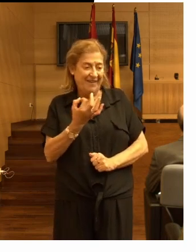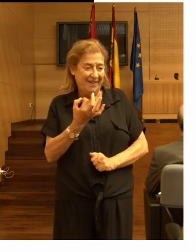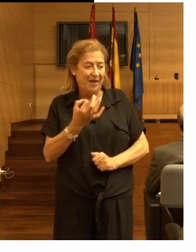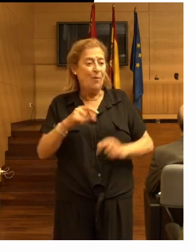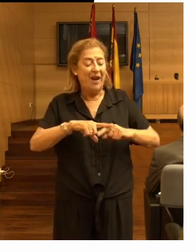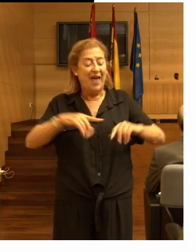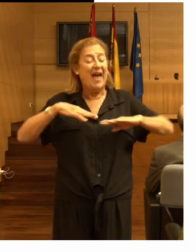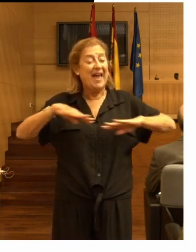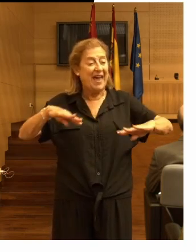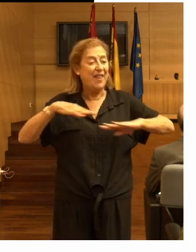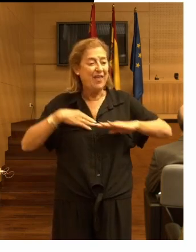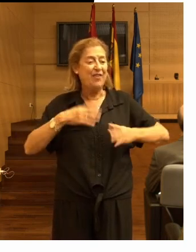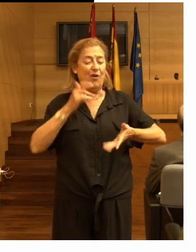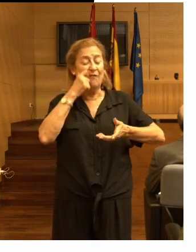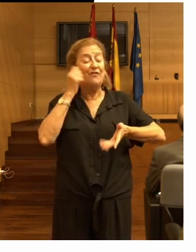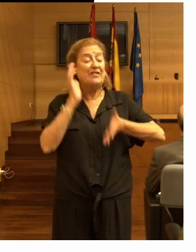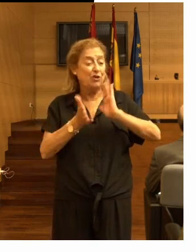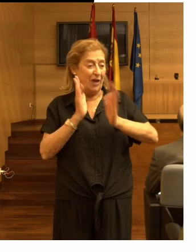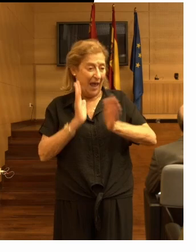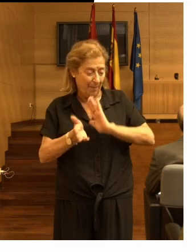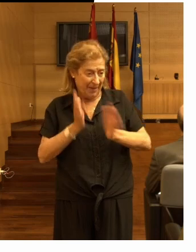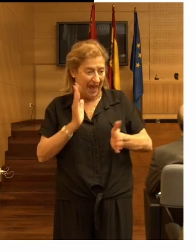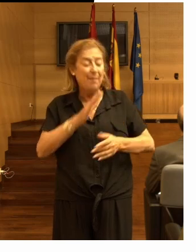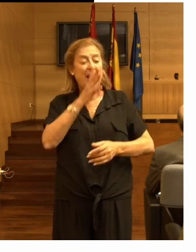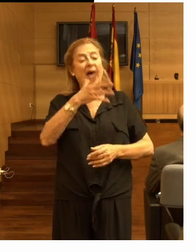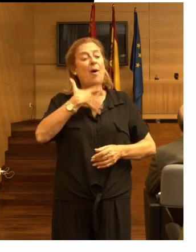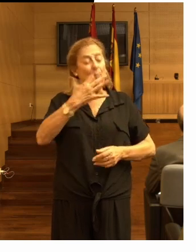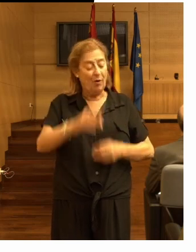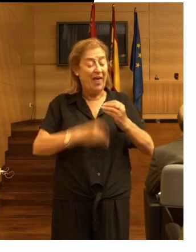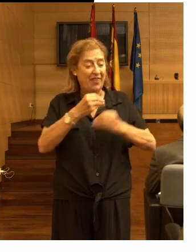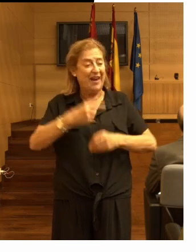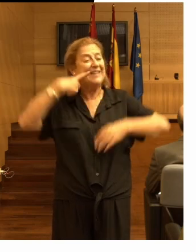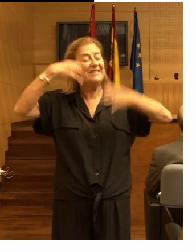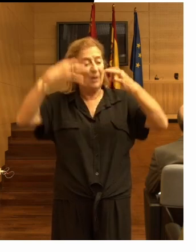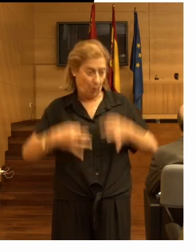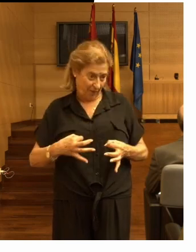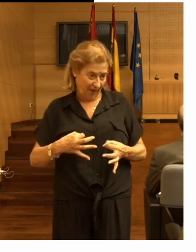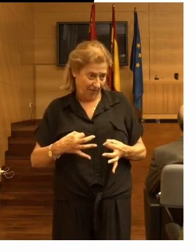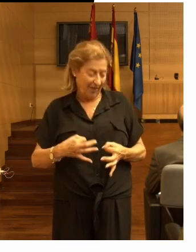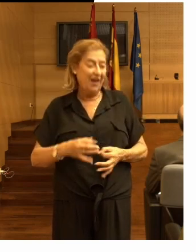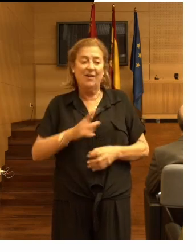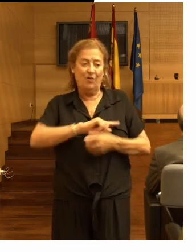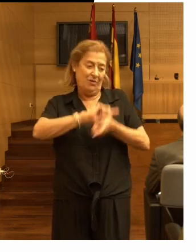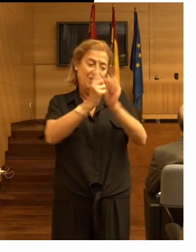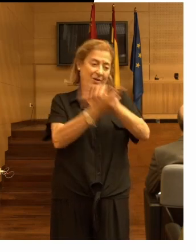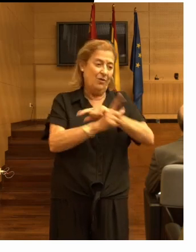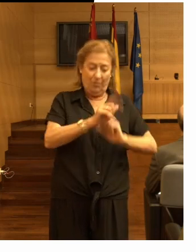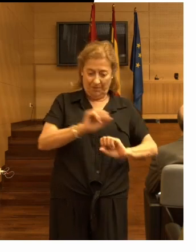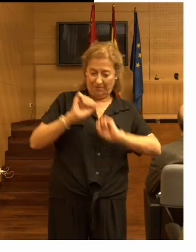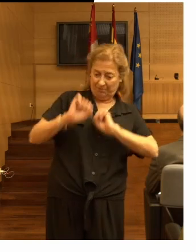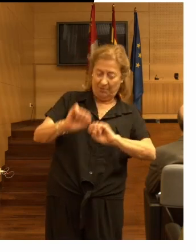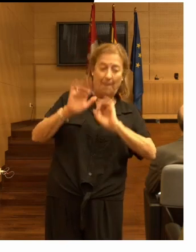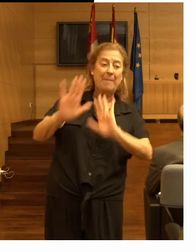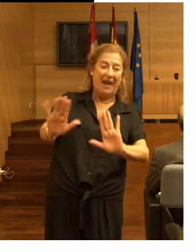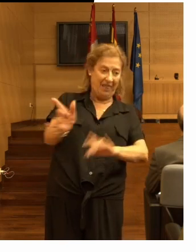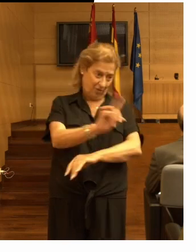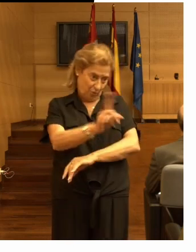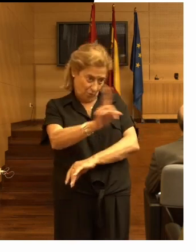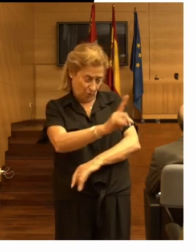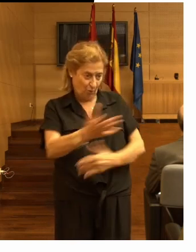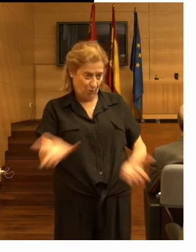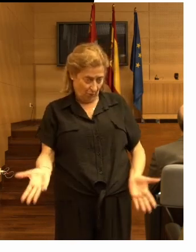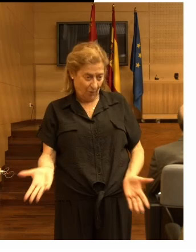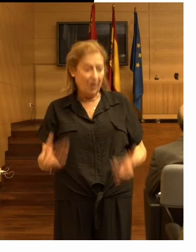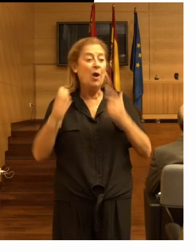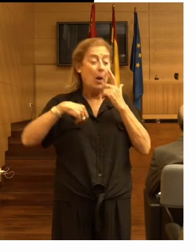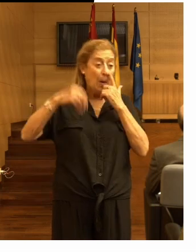ejercicio fisioterapia para poder hacerlo con seguridad en lugar de contenerlos y lo